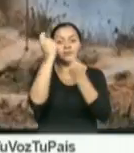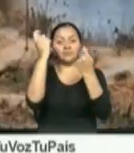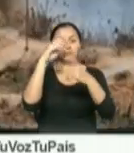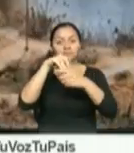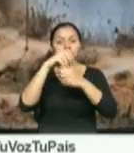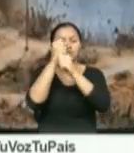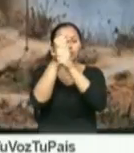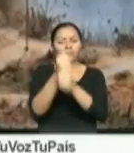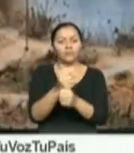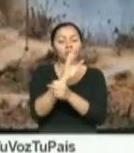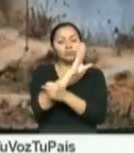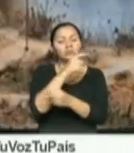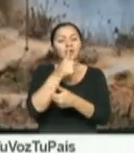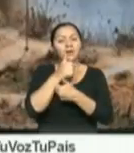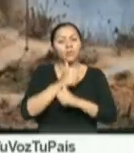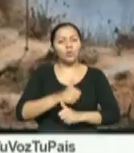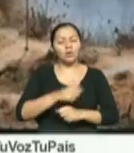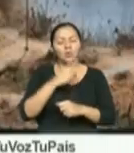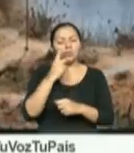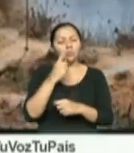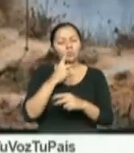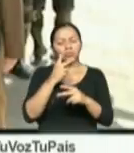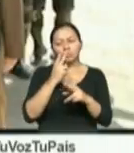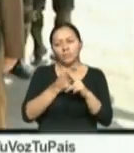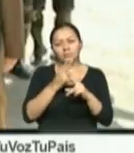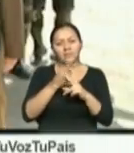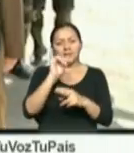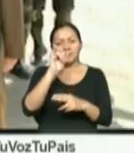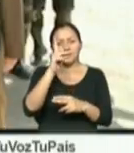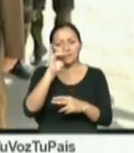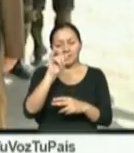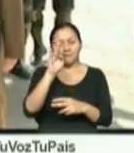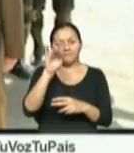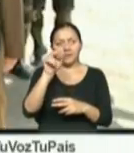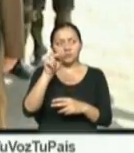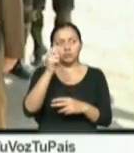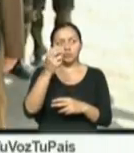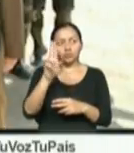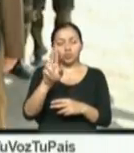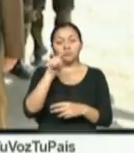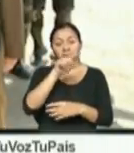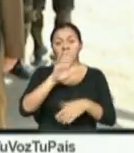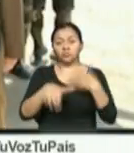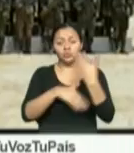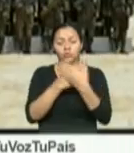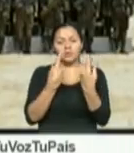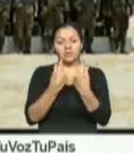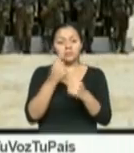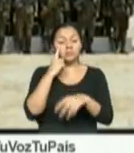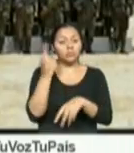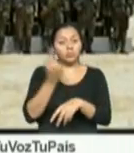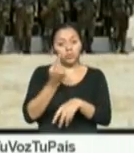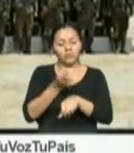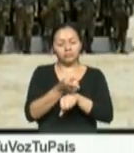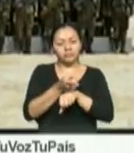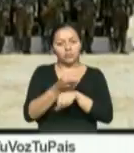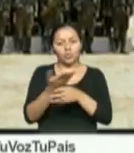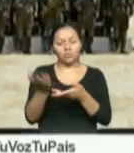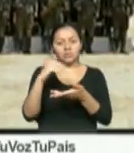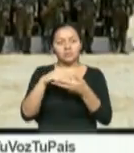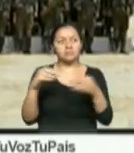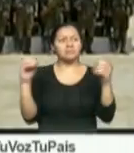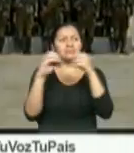fundador del país, su abuelo Kim Il-sung. Nuevas fotos tomadas por satélite demuestran que estaría lista para una nueva prueba atómica, lo que